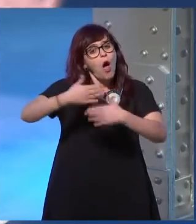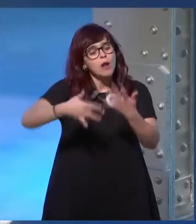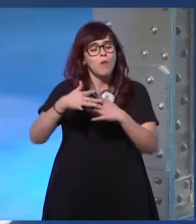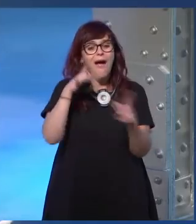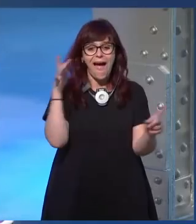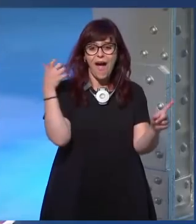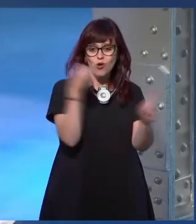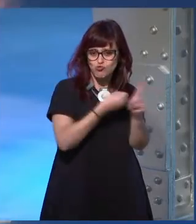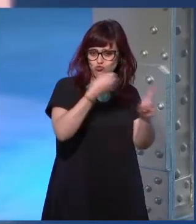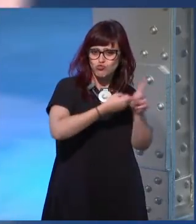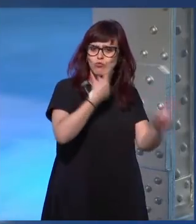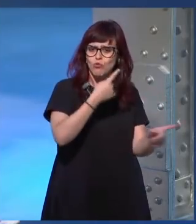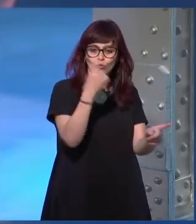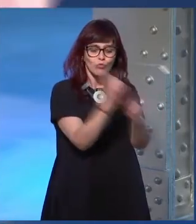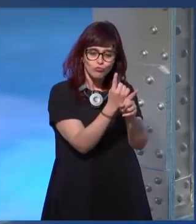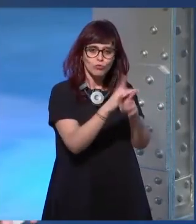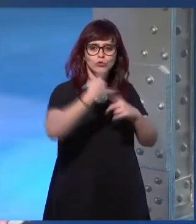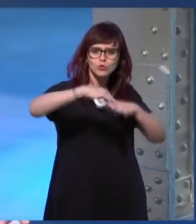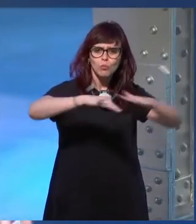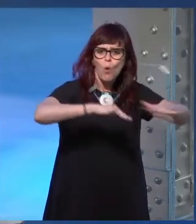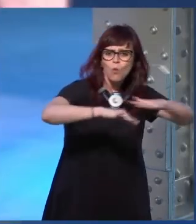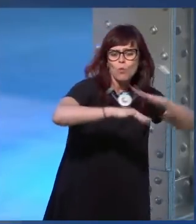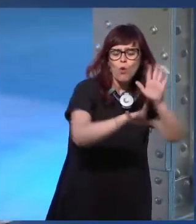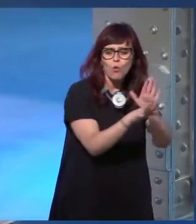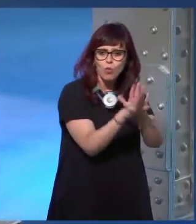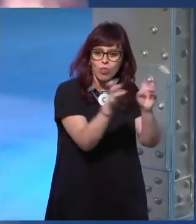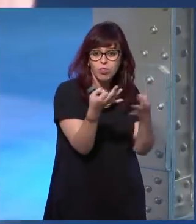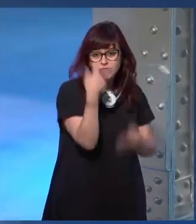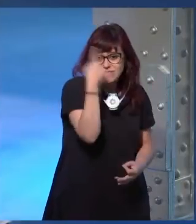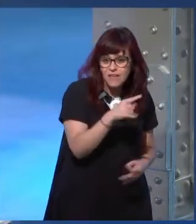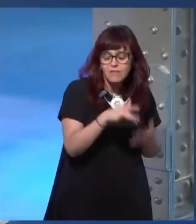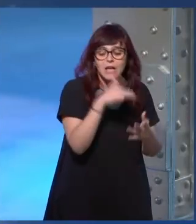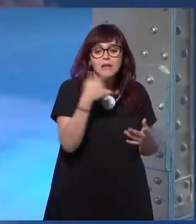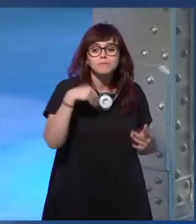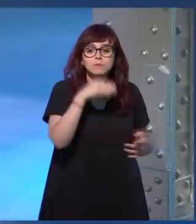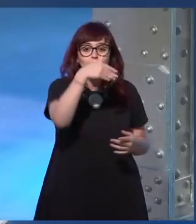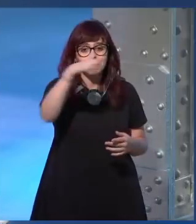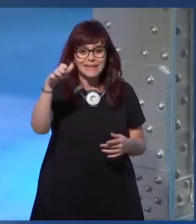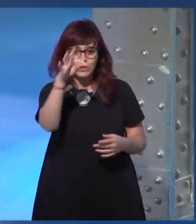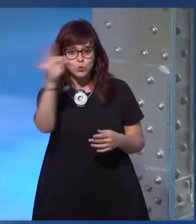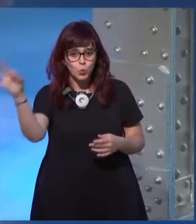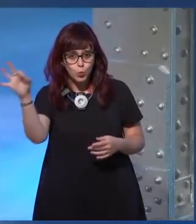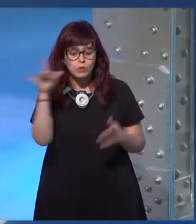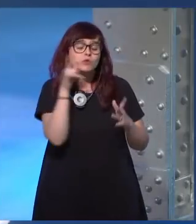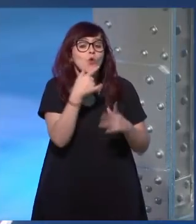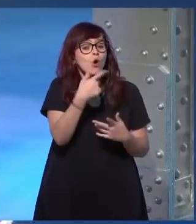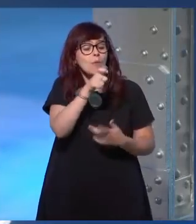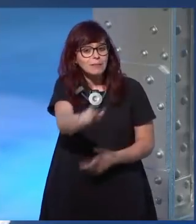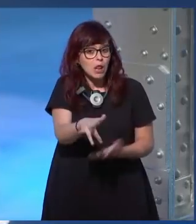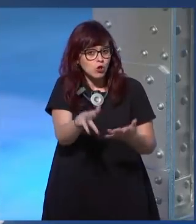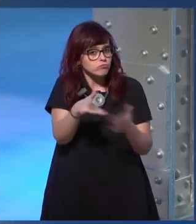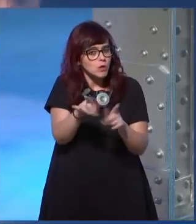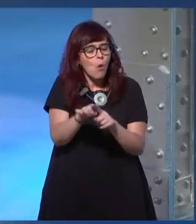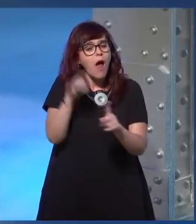acoso hay movimientos sí pero necesitamos continuar Me Too empezó como un comentario simplemente diciendo mira